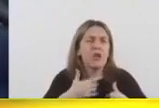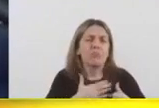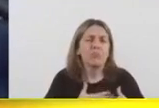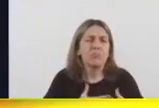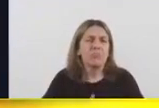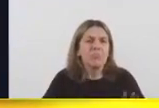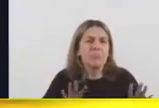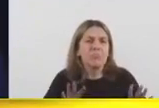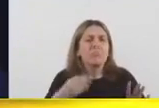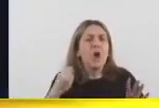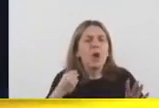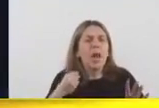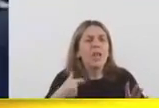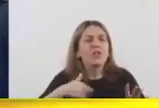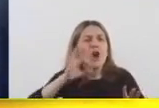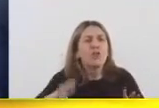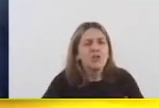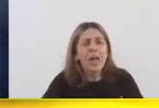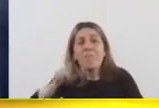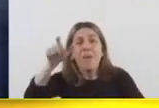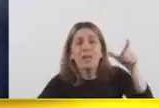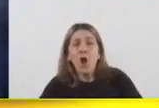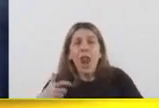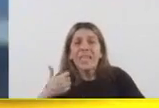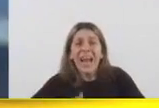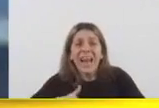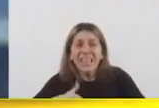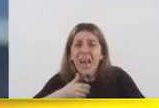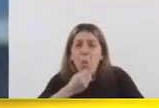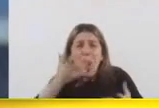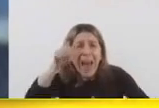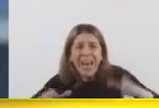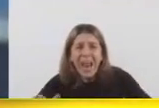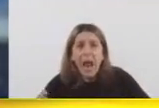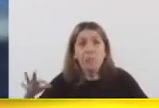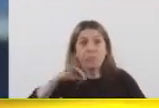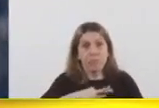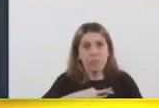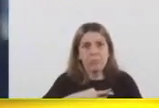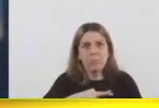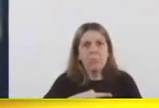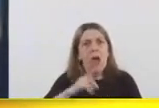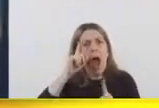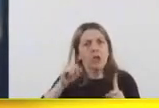argentino que se contagió, le faltó la atención médica que merecía.